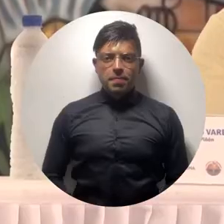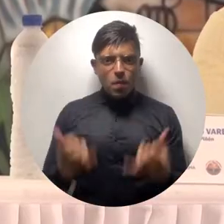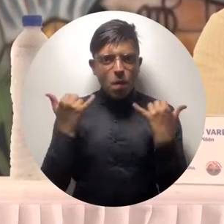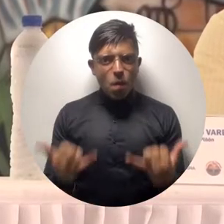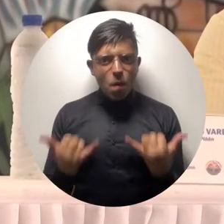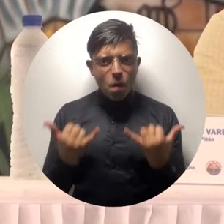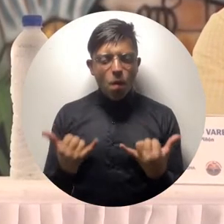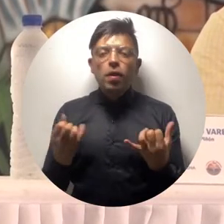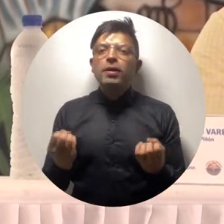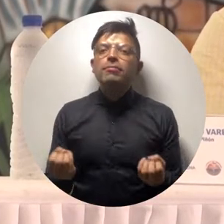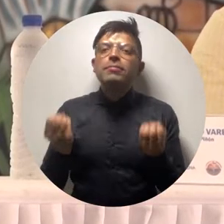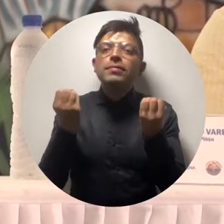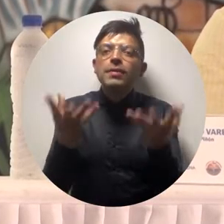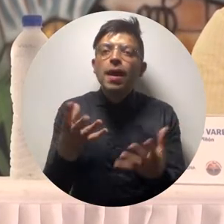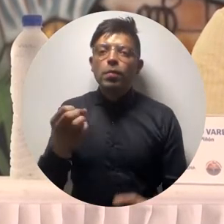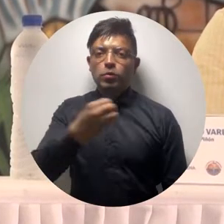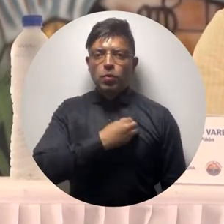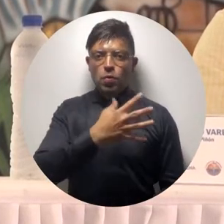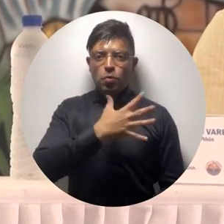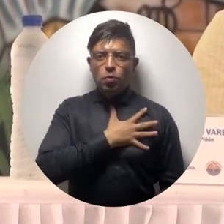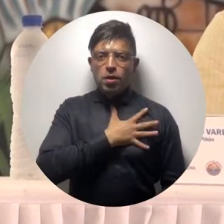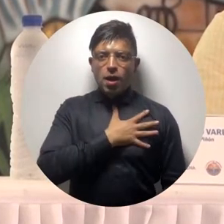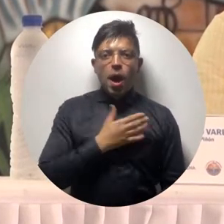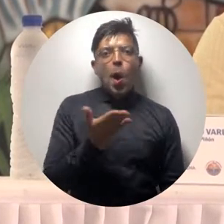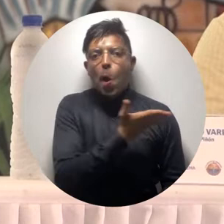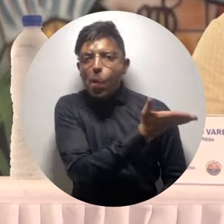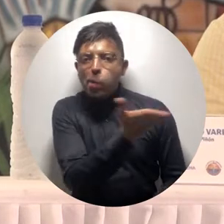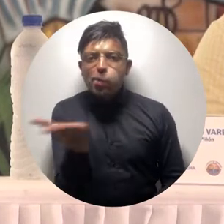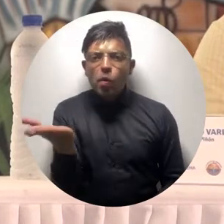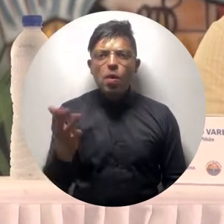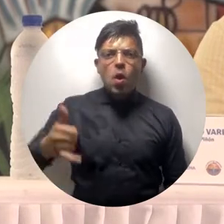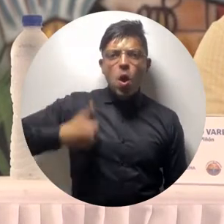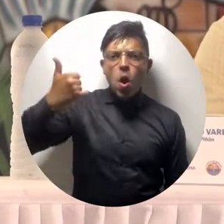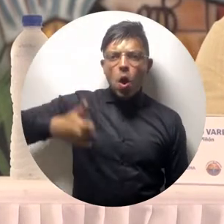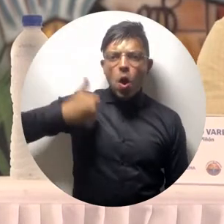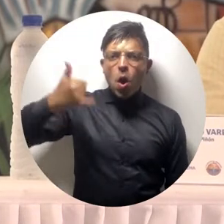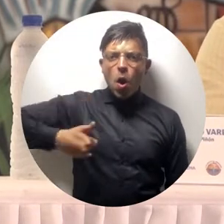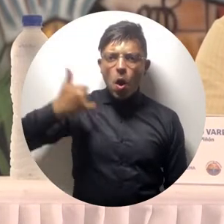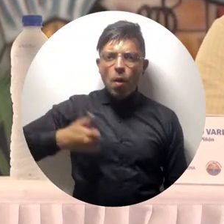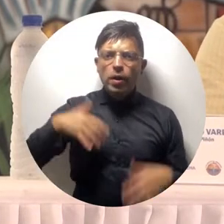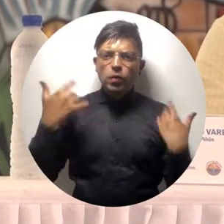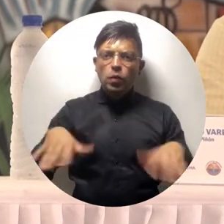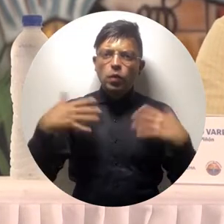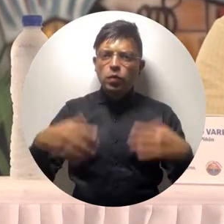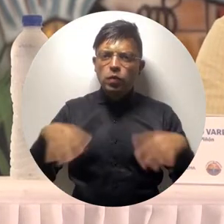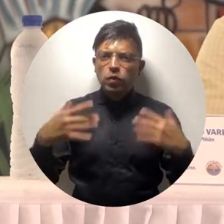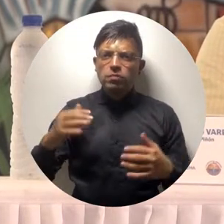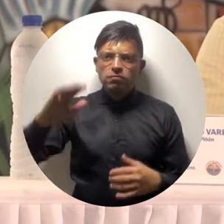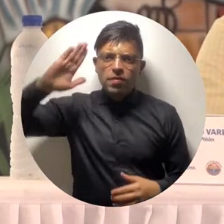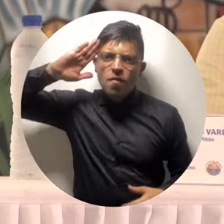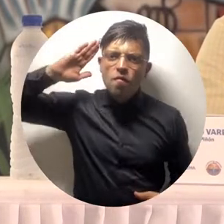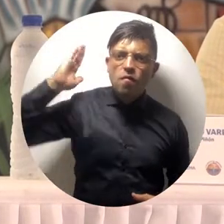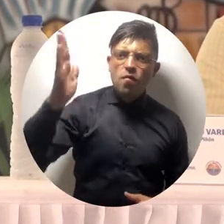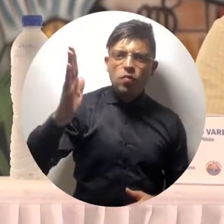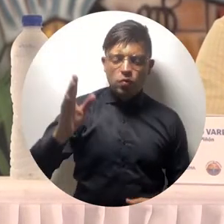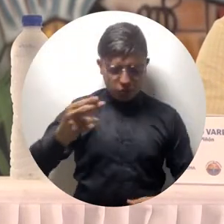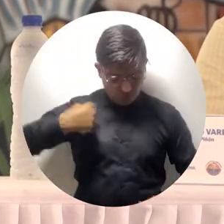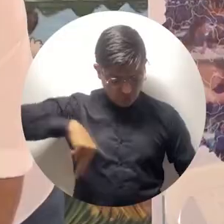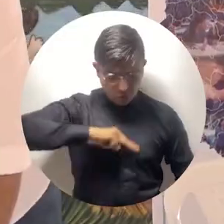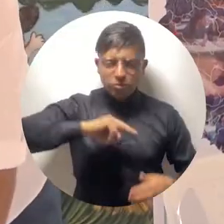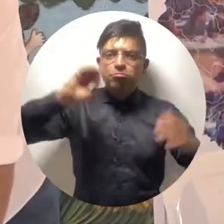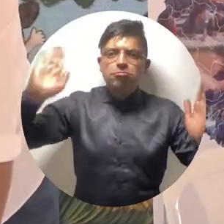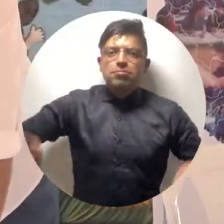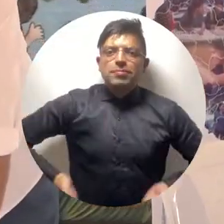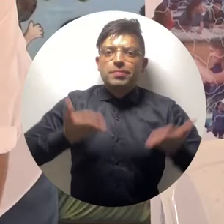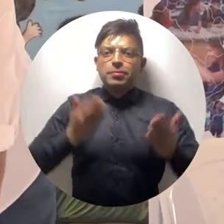Hoy le damos una oportunidad más a estos jóvenes que serán el futuro de nosotros.